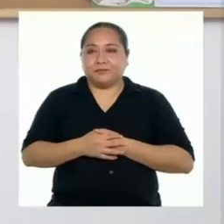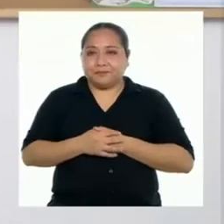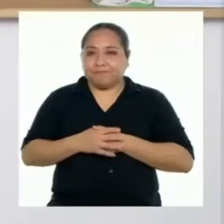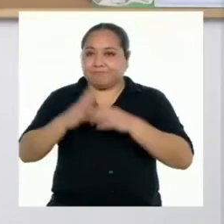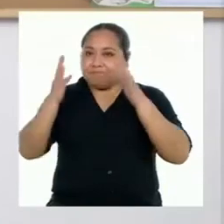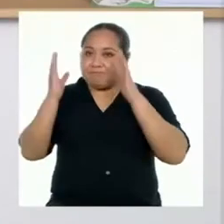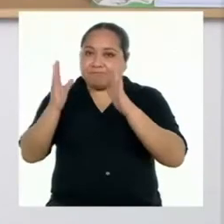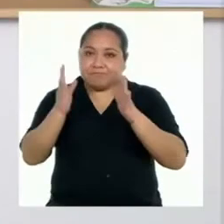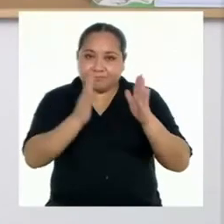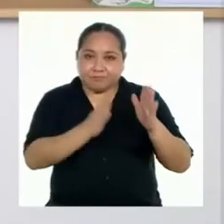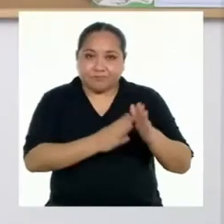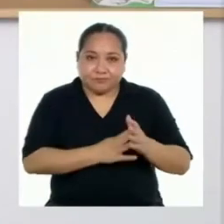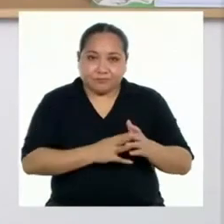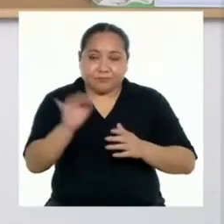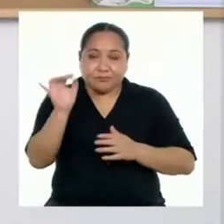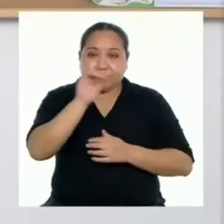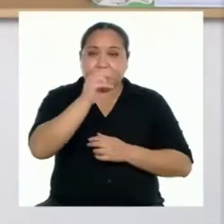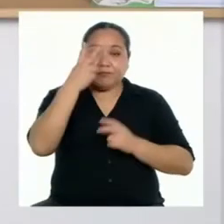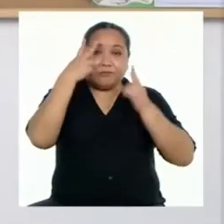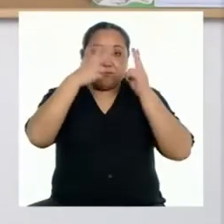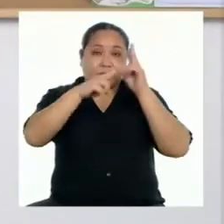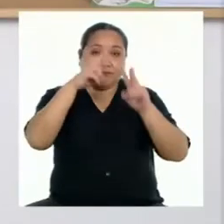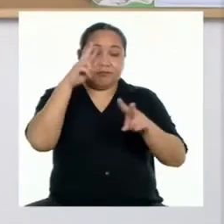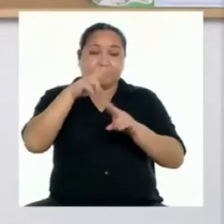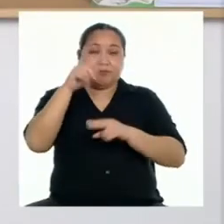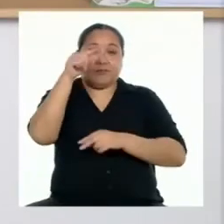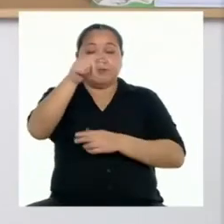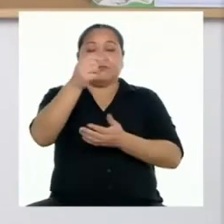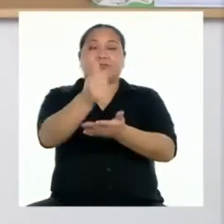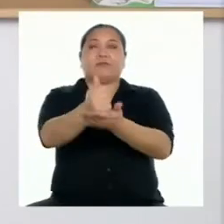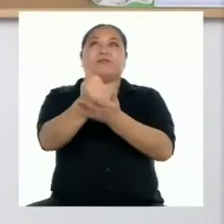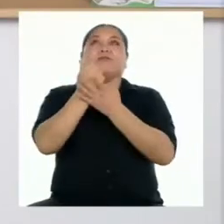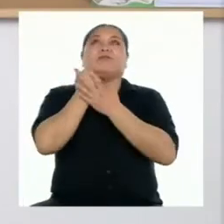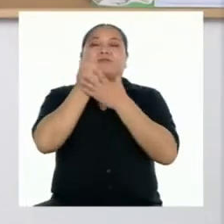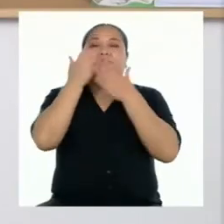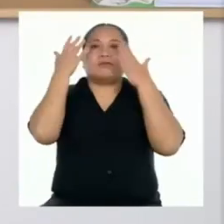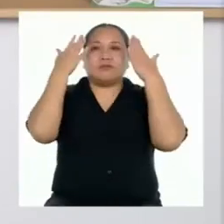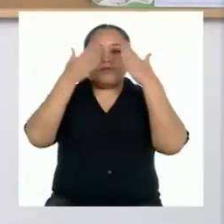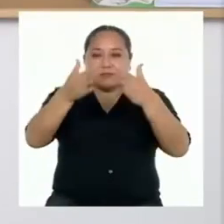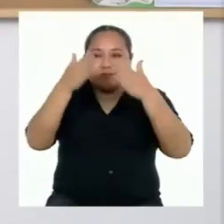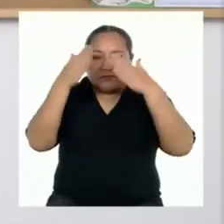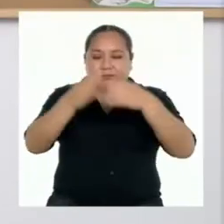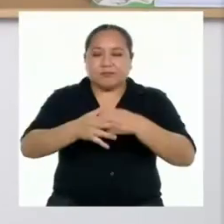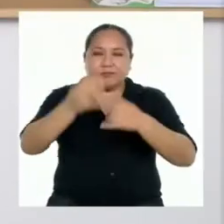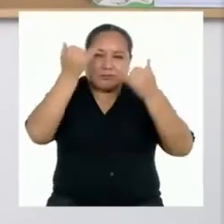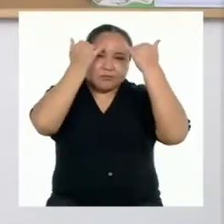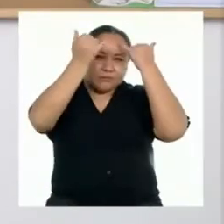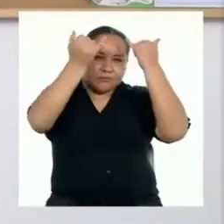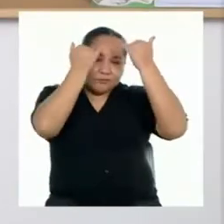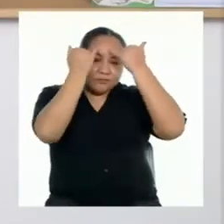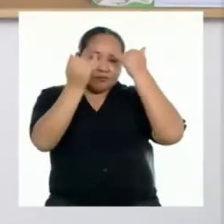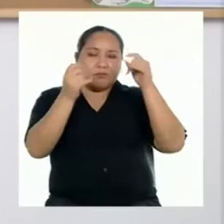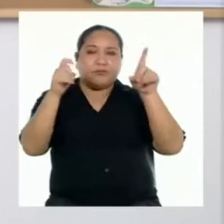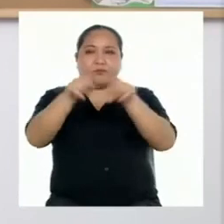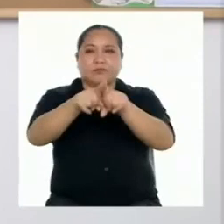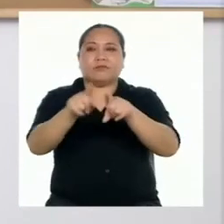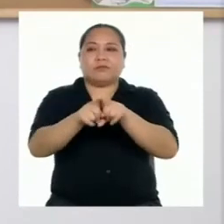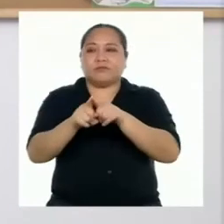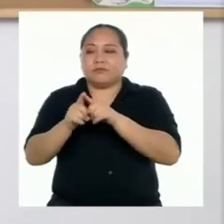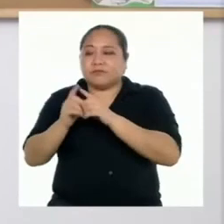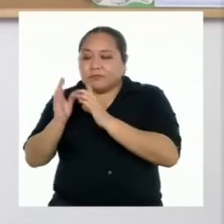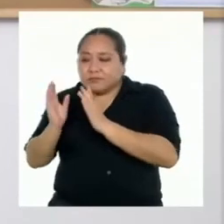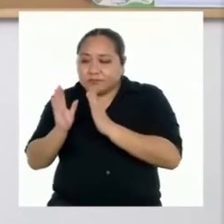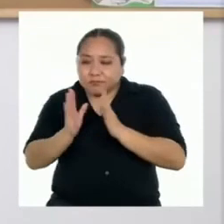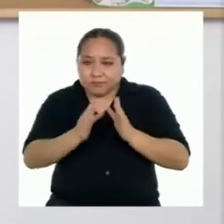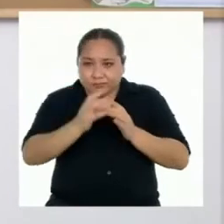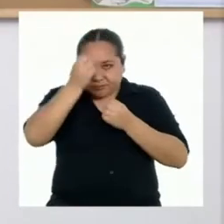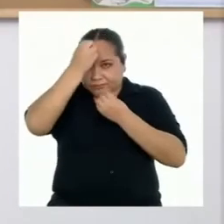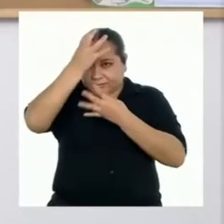Organizadores como los que acabamos de ver, nos ayudan a priorizar nuestras ideas y a estructurar nuestra información.